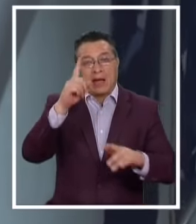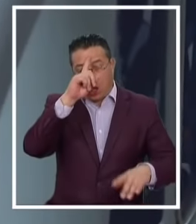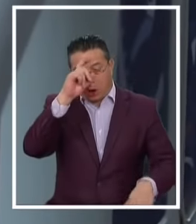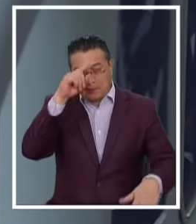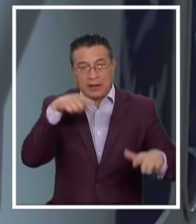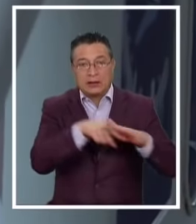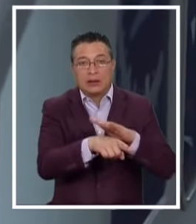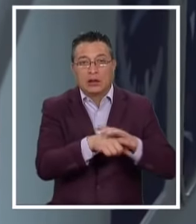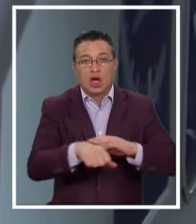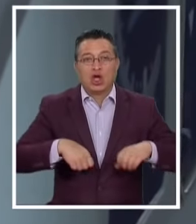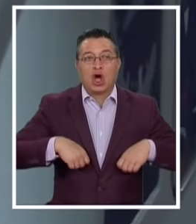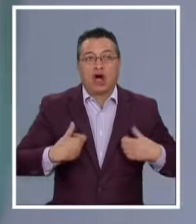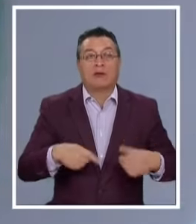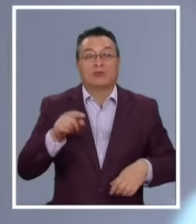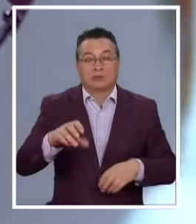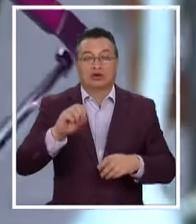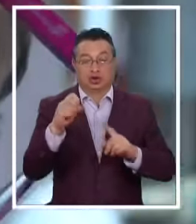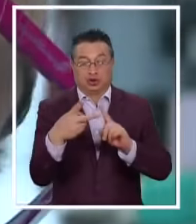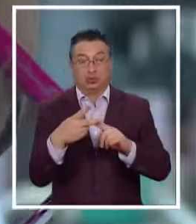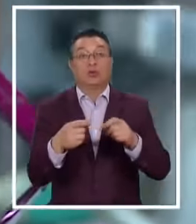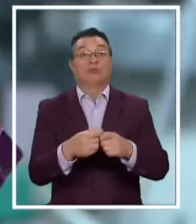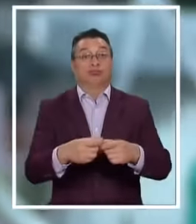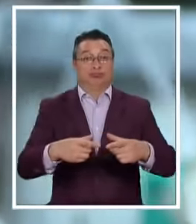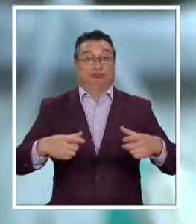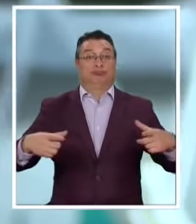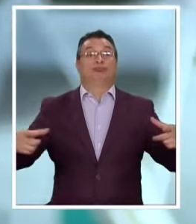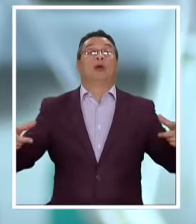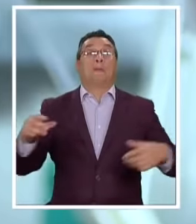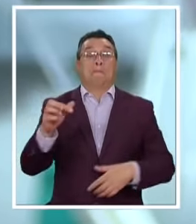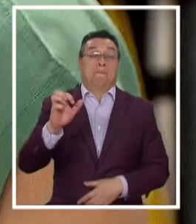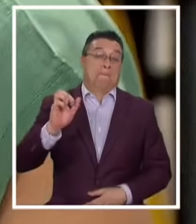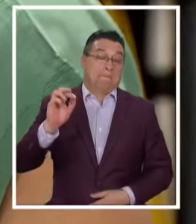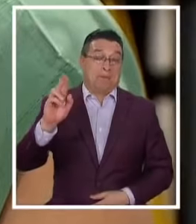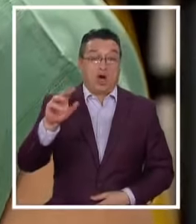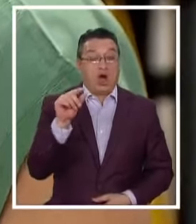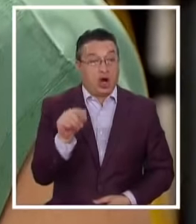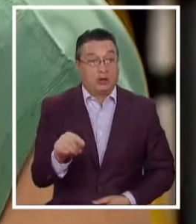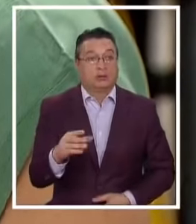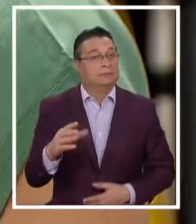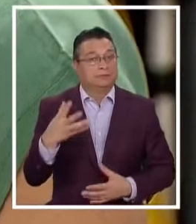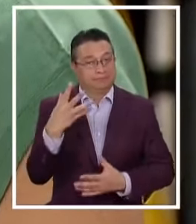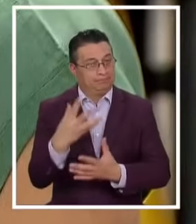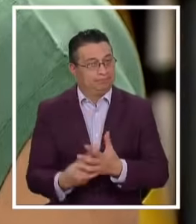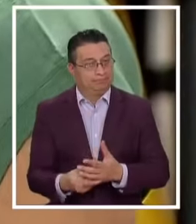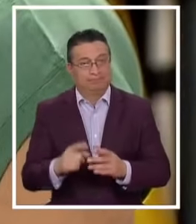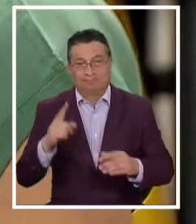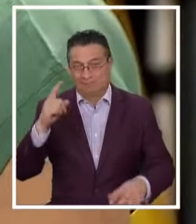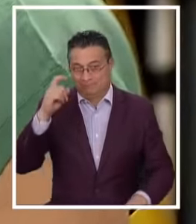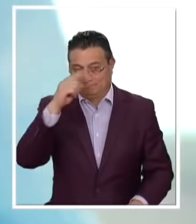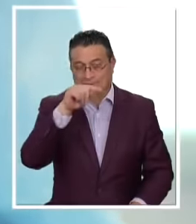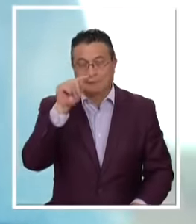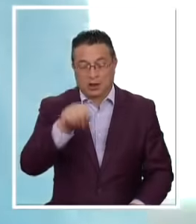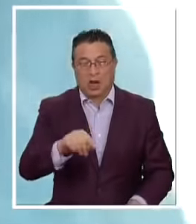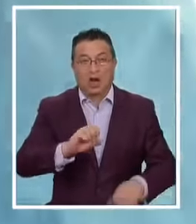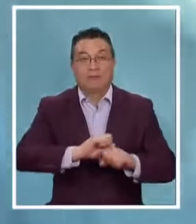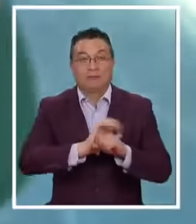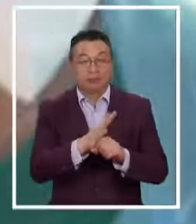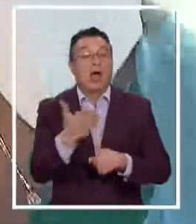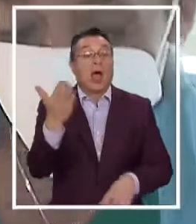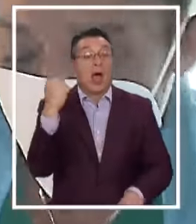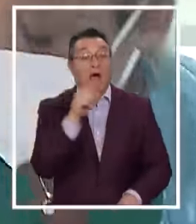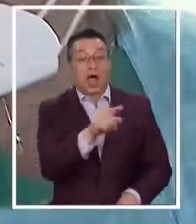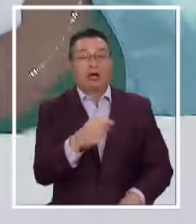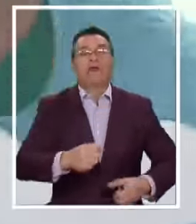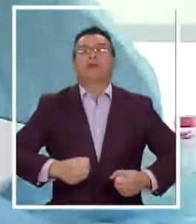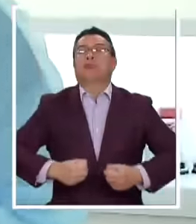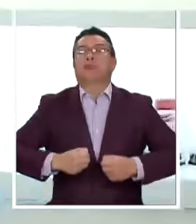La segunda ola Nos muestra De la peor manera Que la pandemia Está lejos De acabar Y que hoy El virus Va por los que antes Creíamos